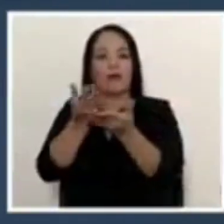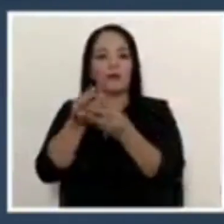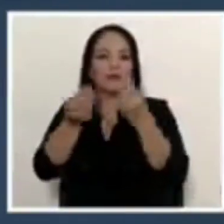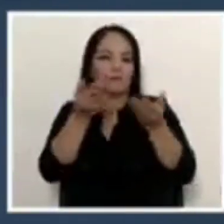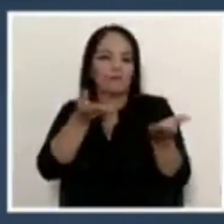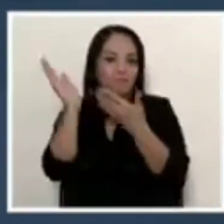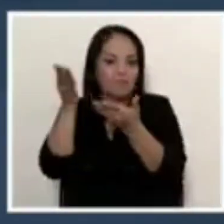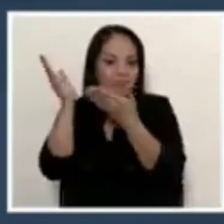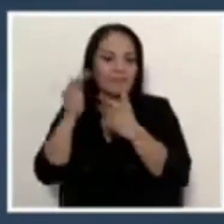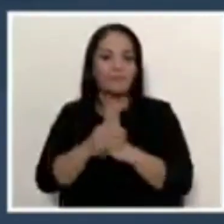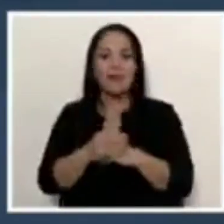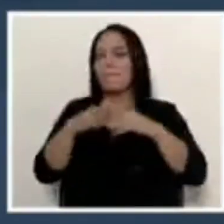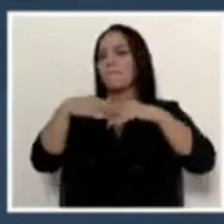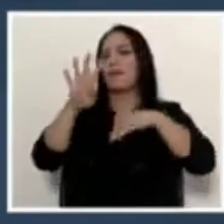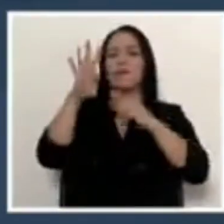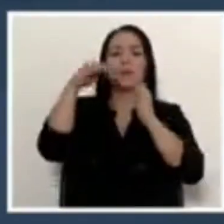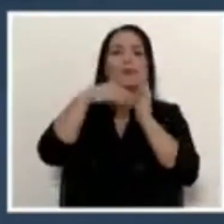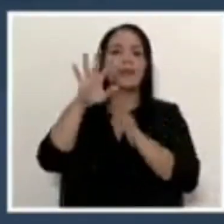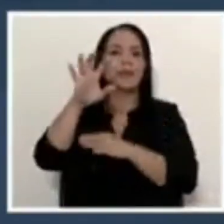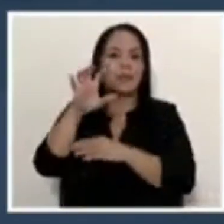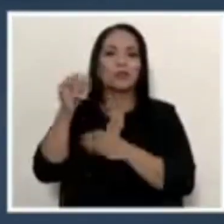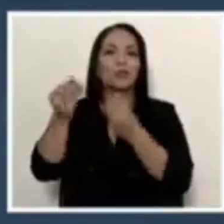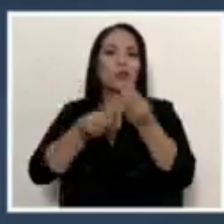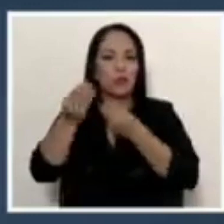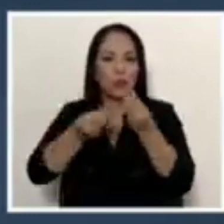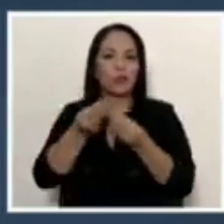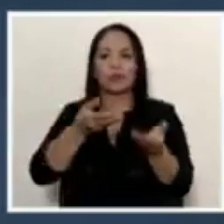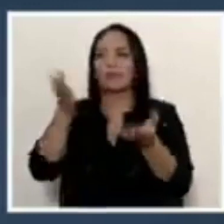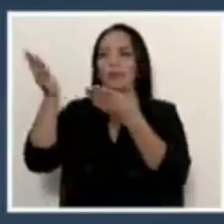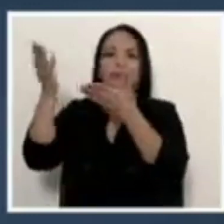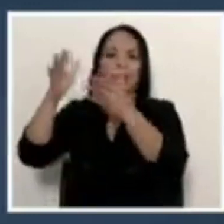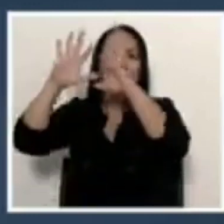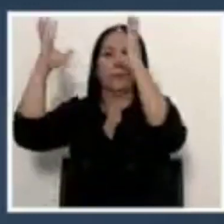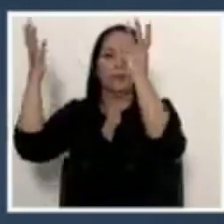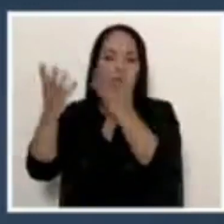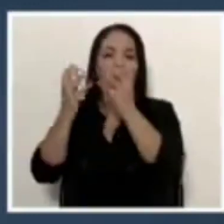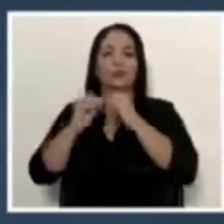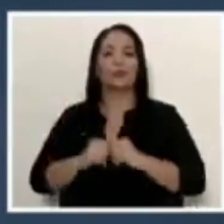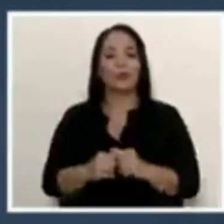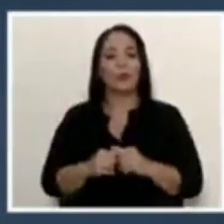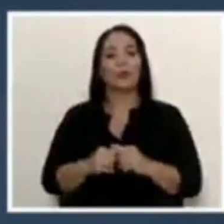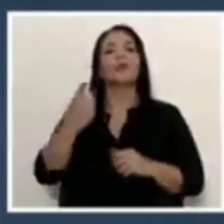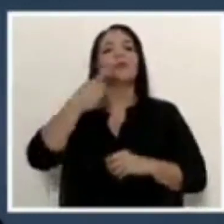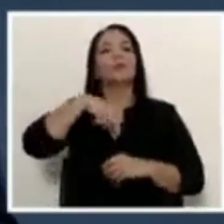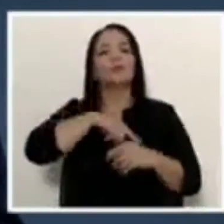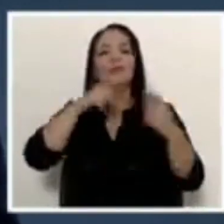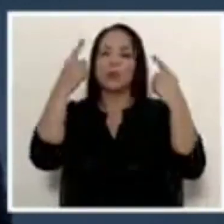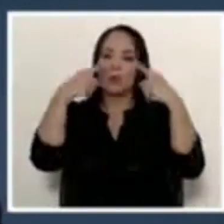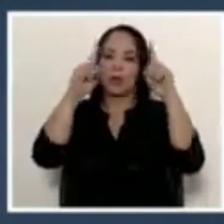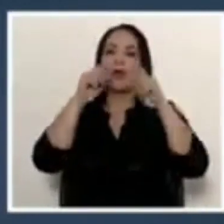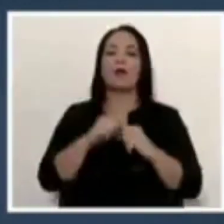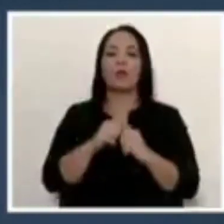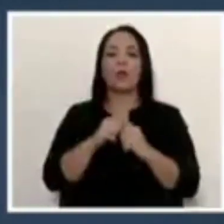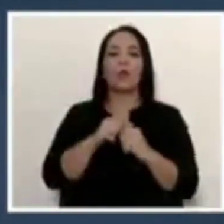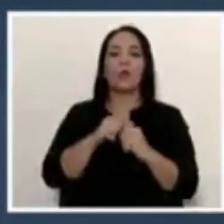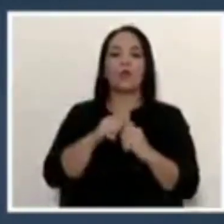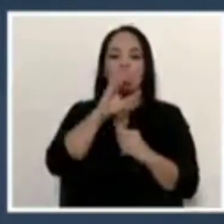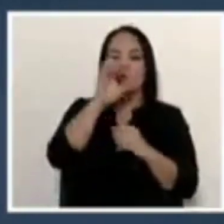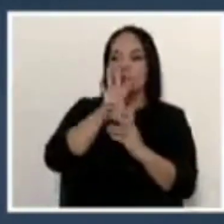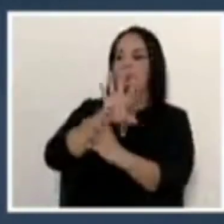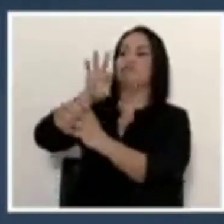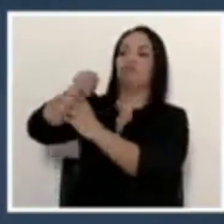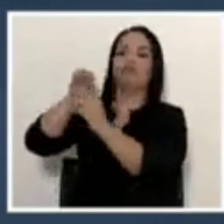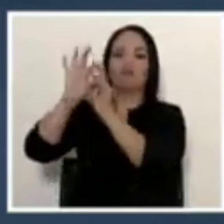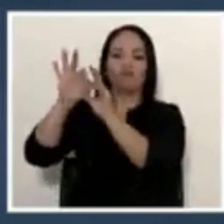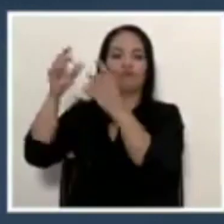Exportamos más de 4.500 productos al mundo. Hemos podido insertarnos exitosamente a